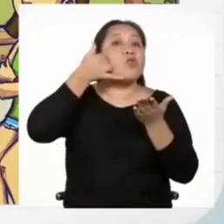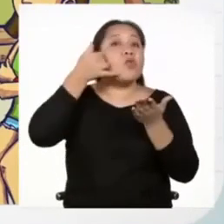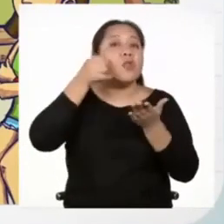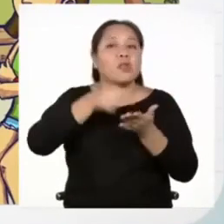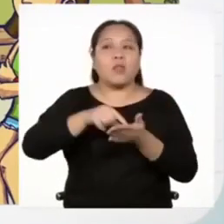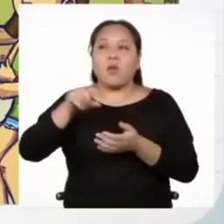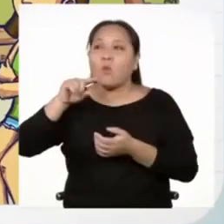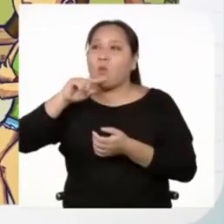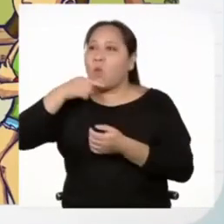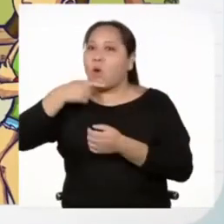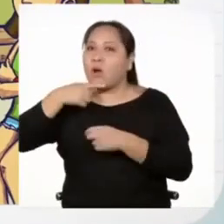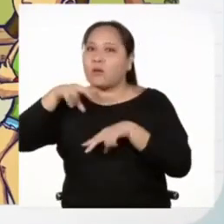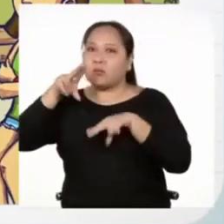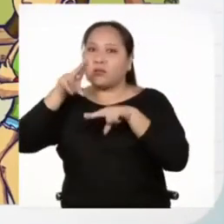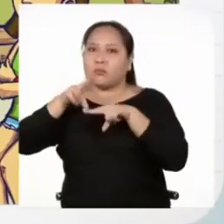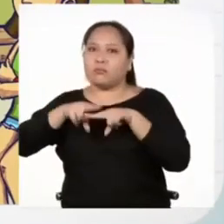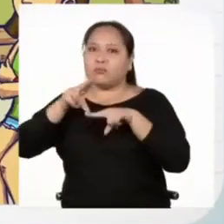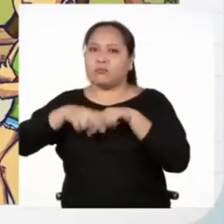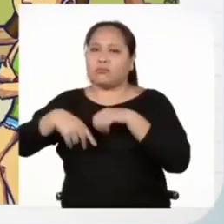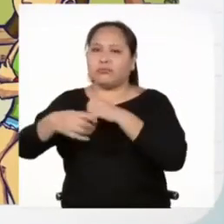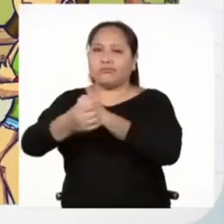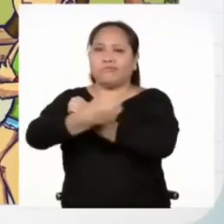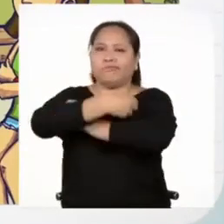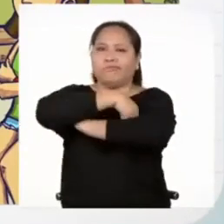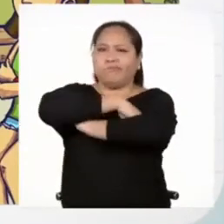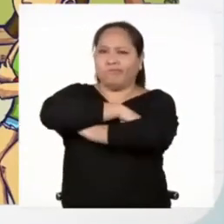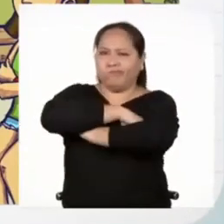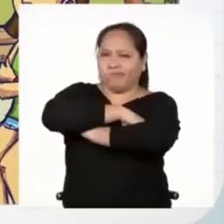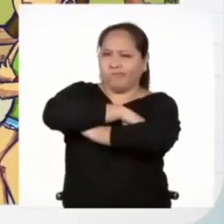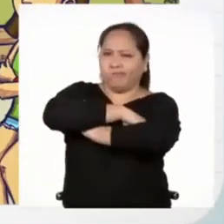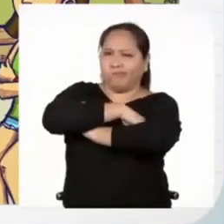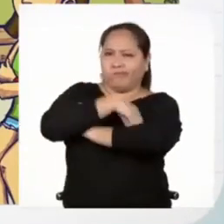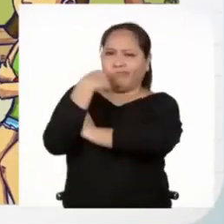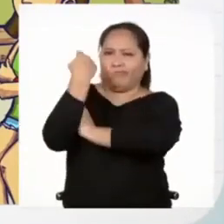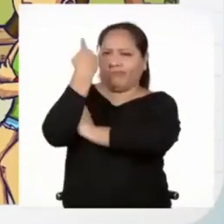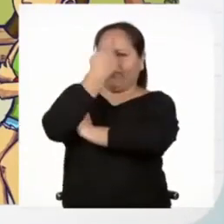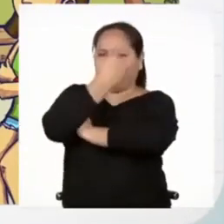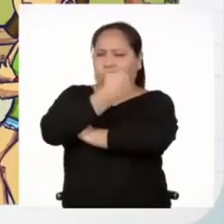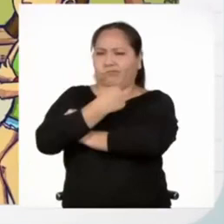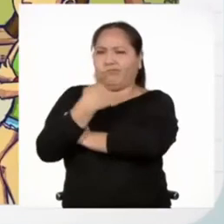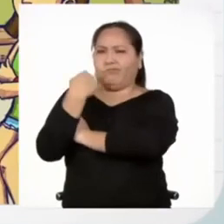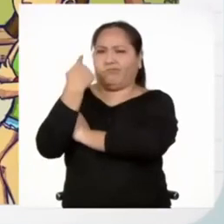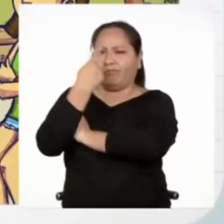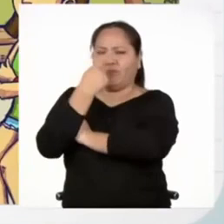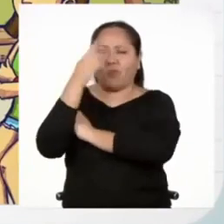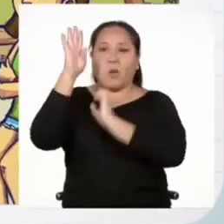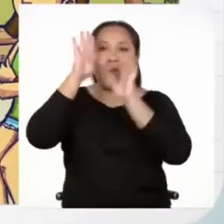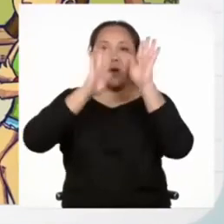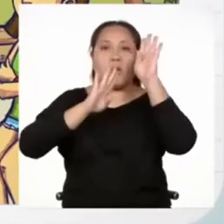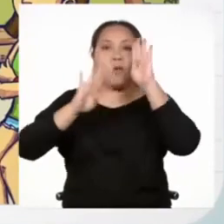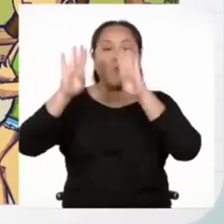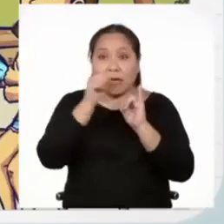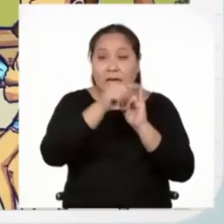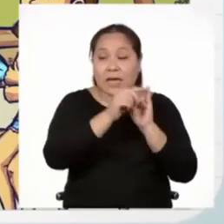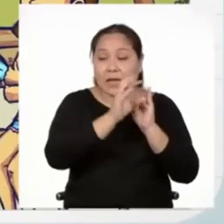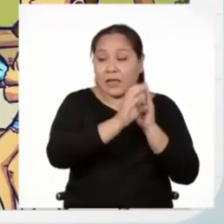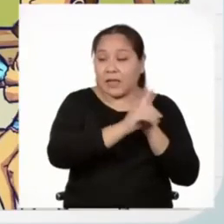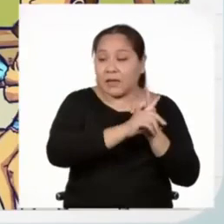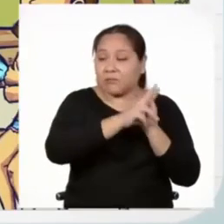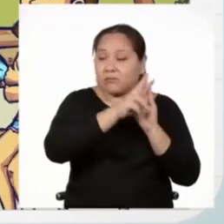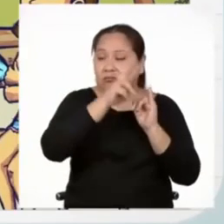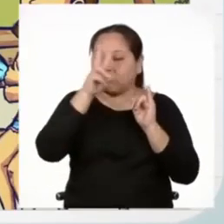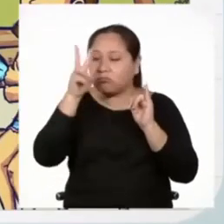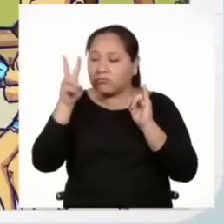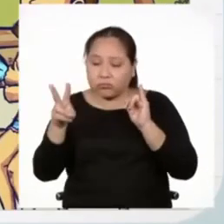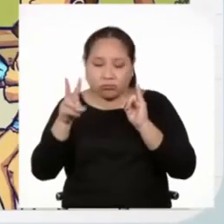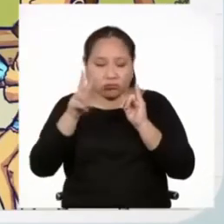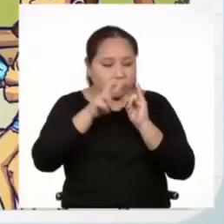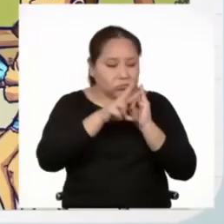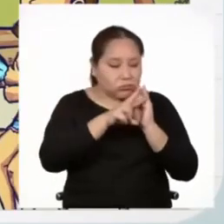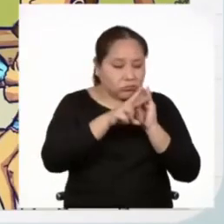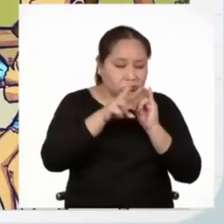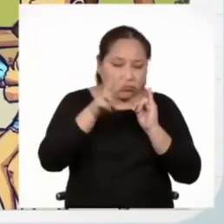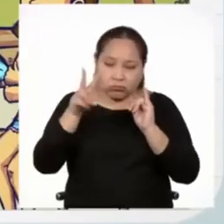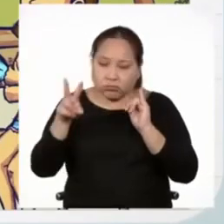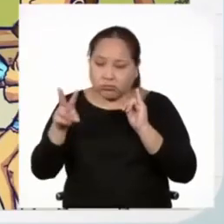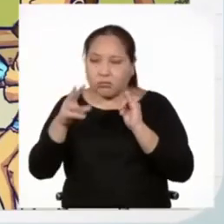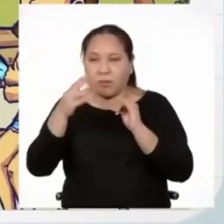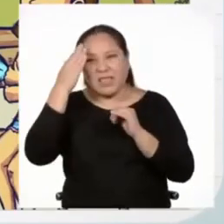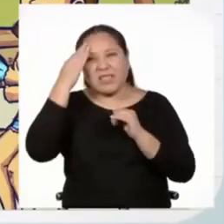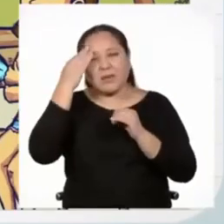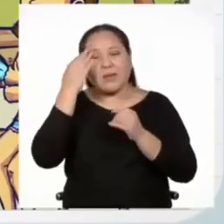Ella está sentada con los brazos cruzados y luce una expresión de preocupación en su roste. ¿Qué trata la tira cómica?